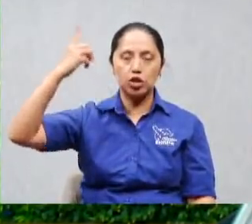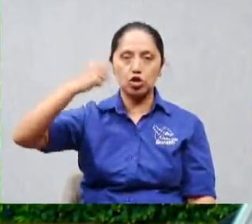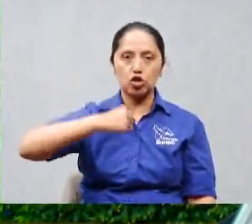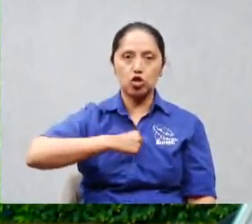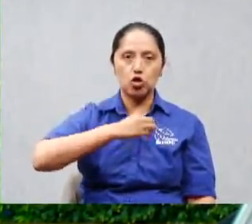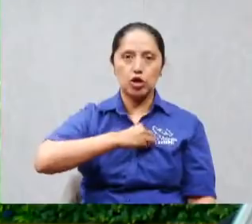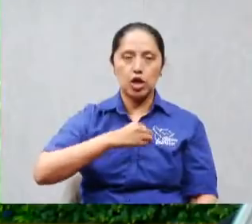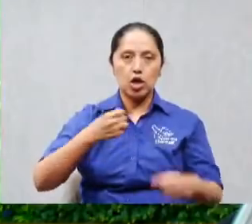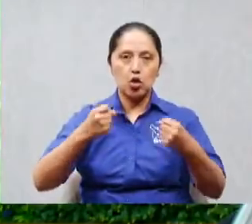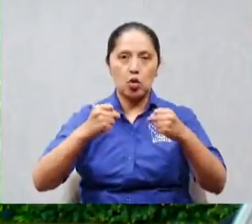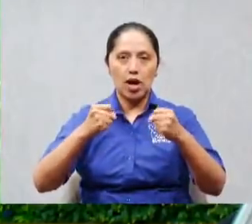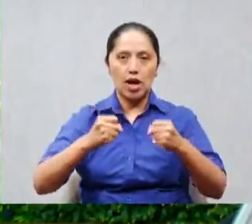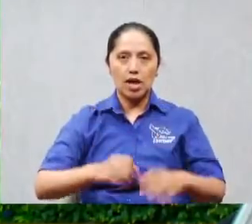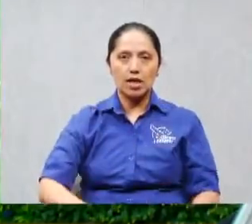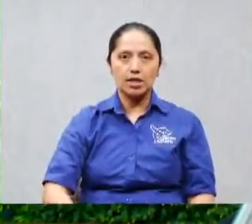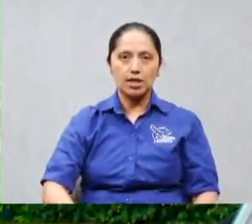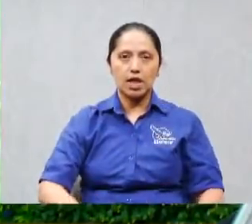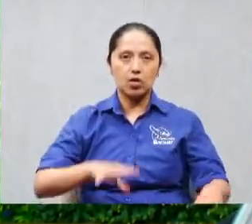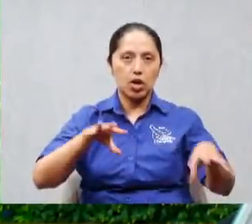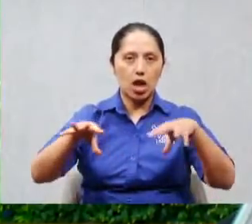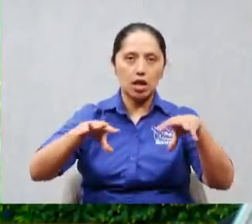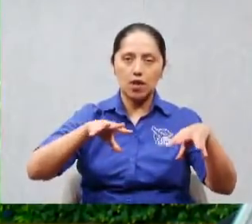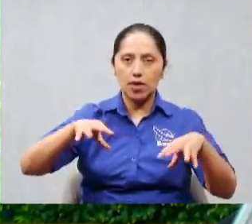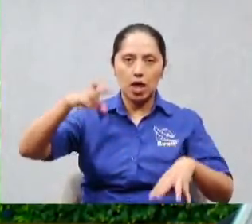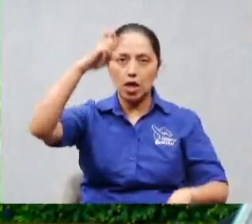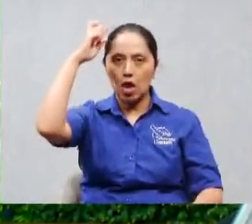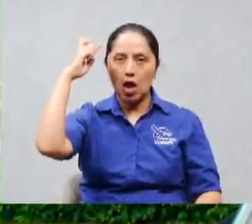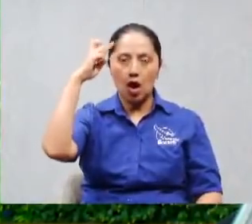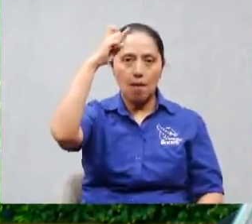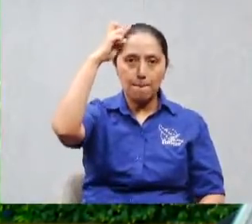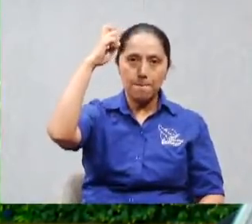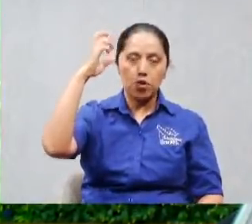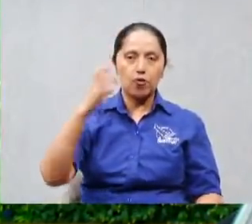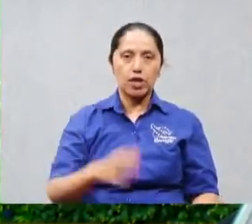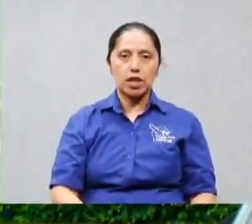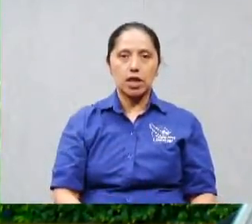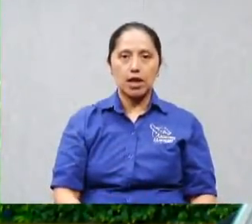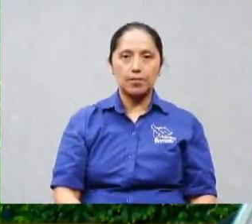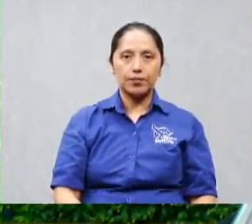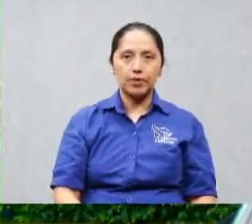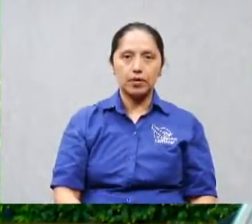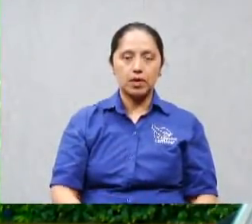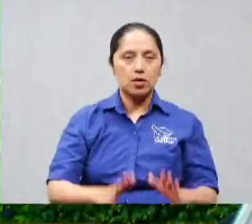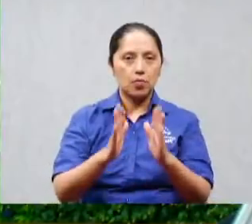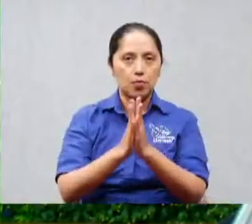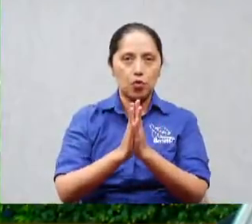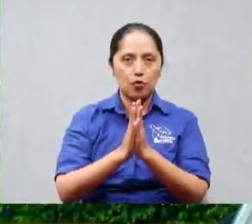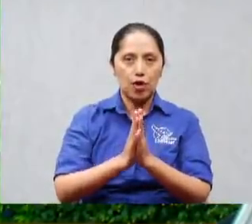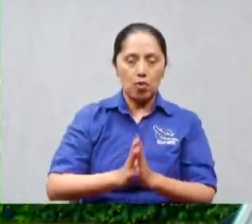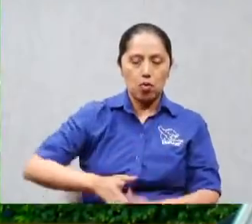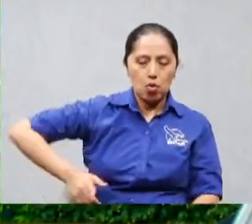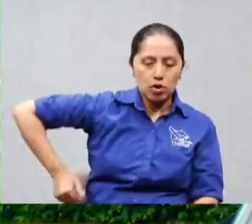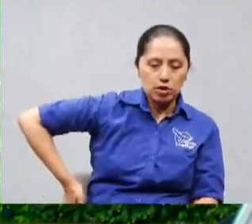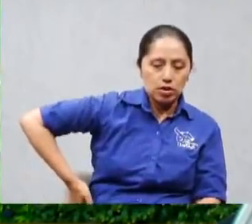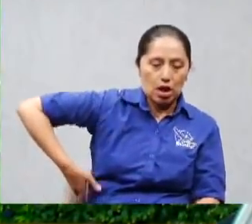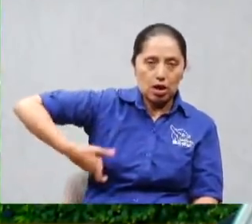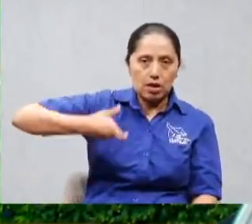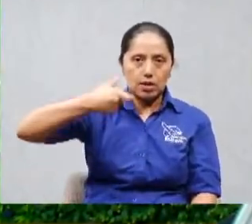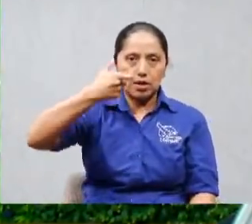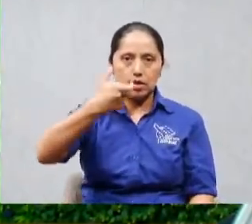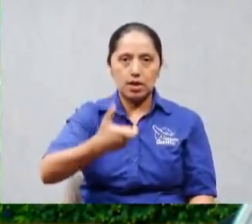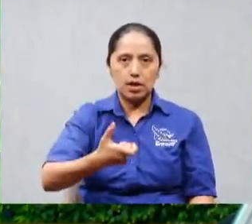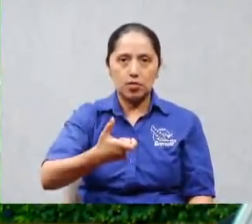profético y convenció a la gente muy bien saque su billetera por favor todos que ni uno